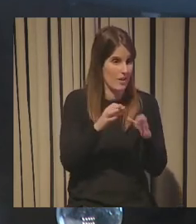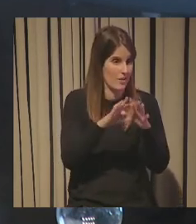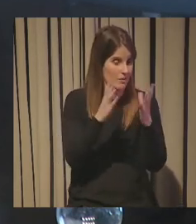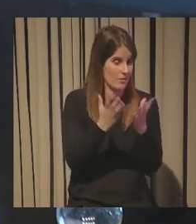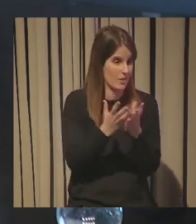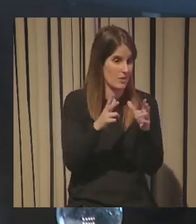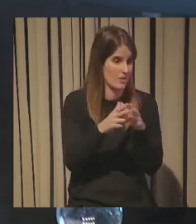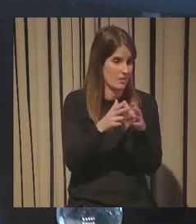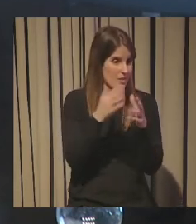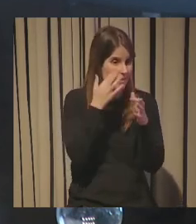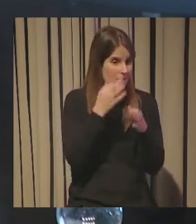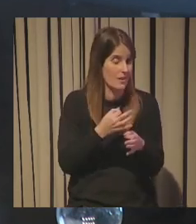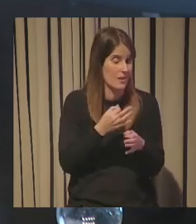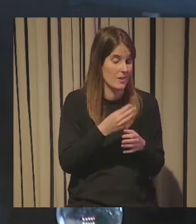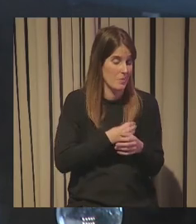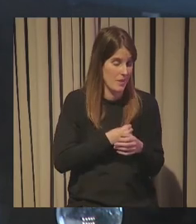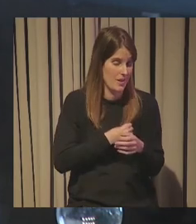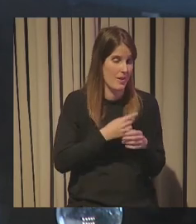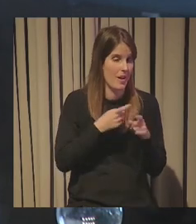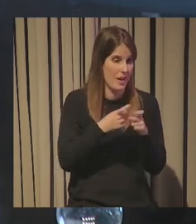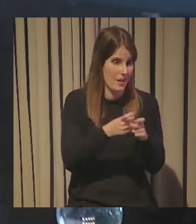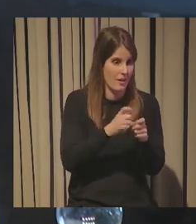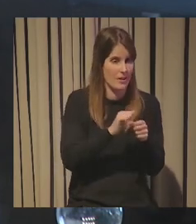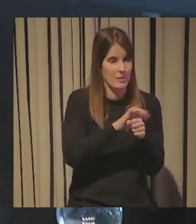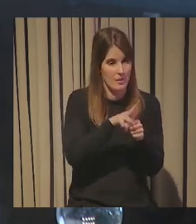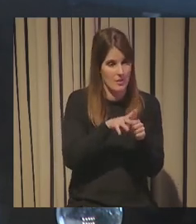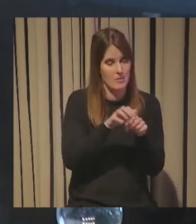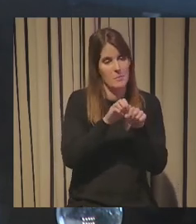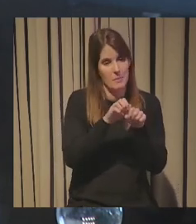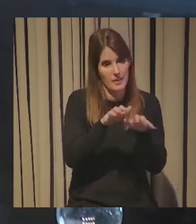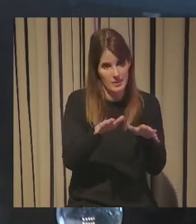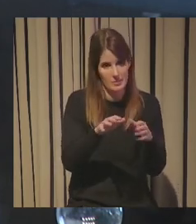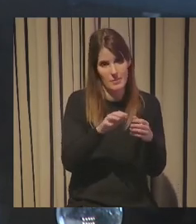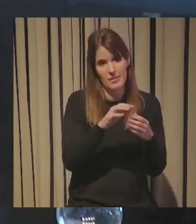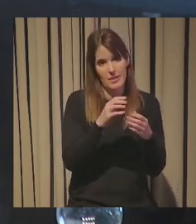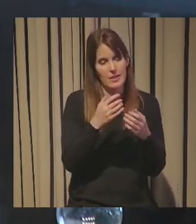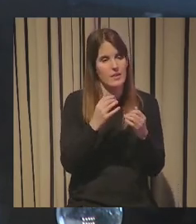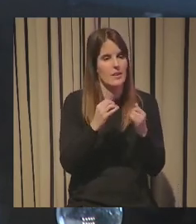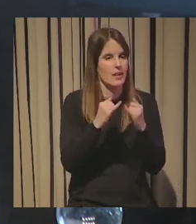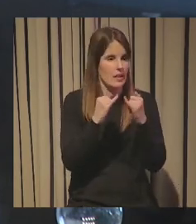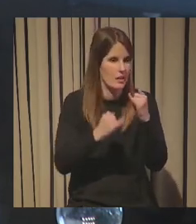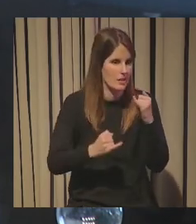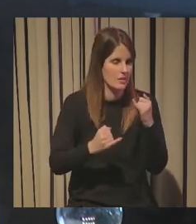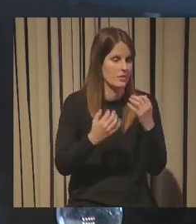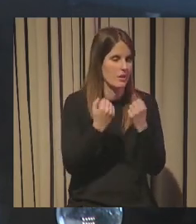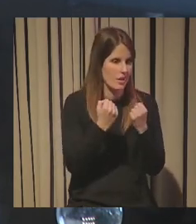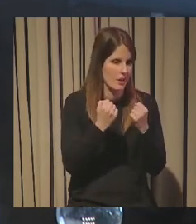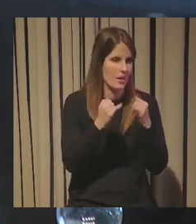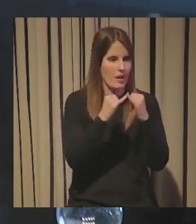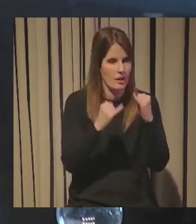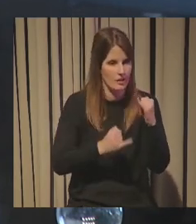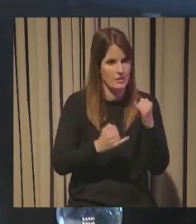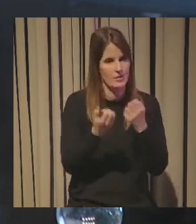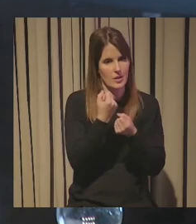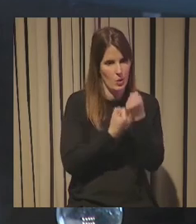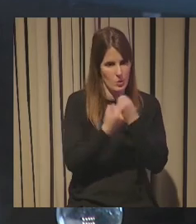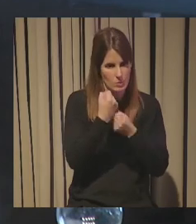mundo y desgraciadamente tenemos guerras tenemos pandemias tenemos crisis energéticas crisis económicas